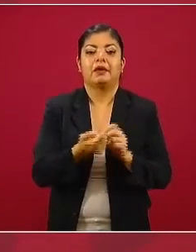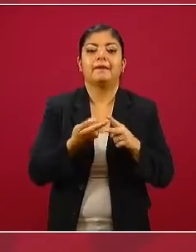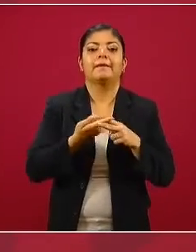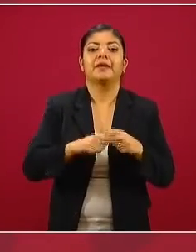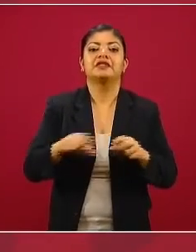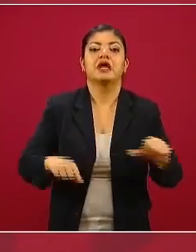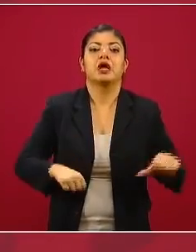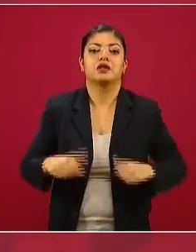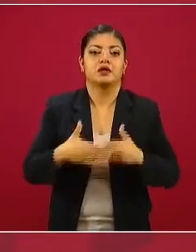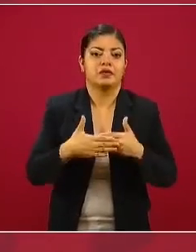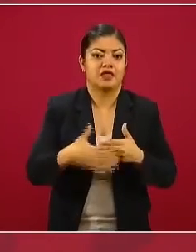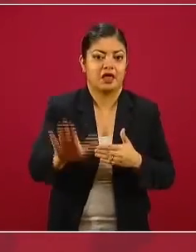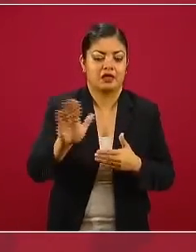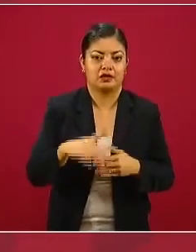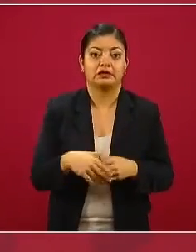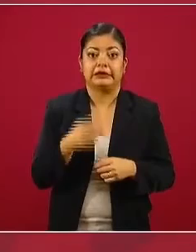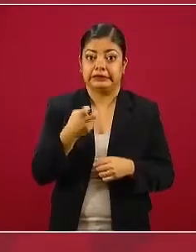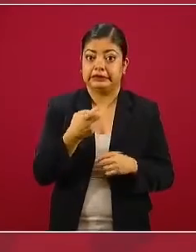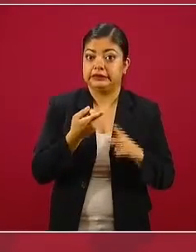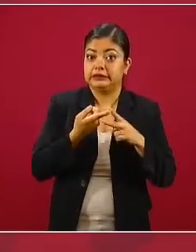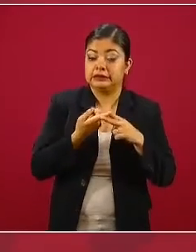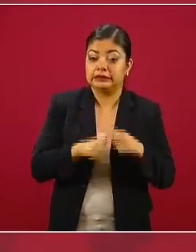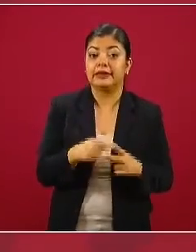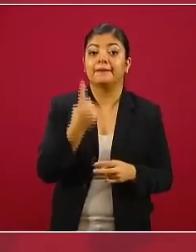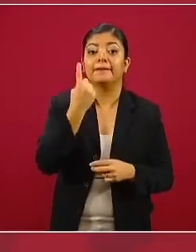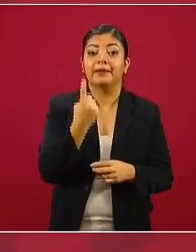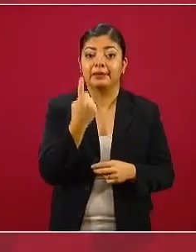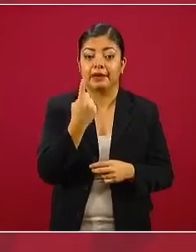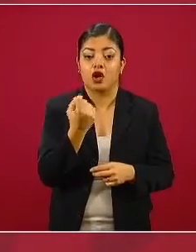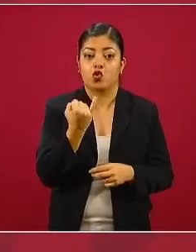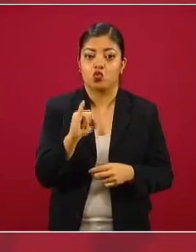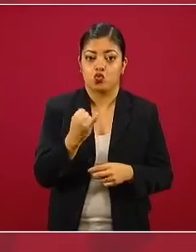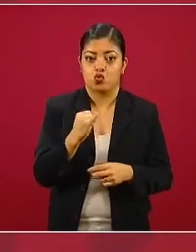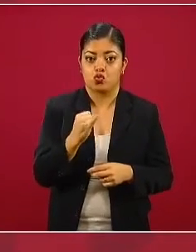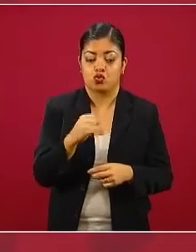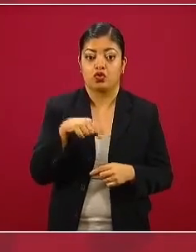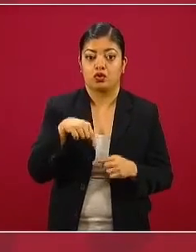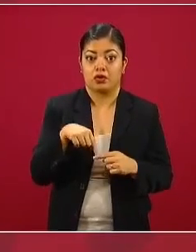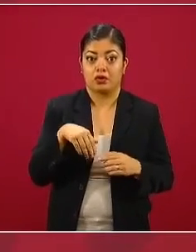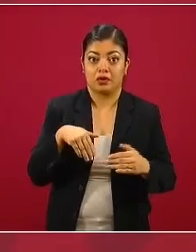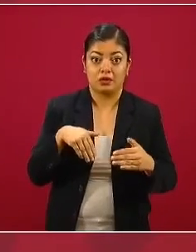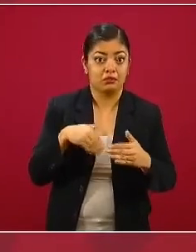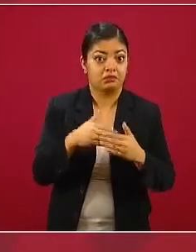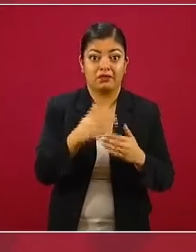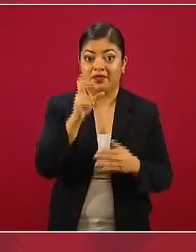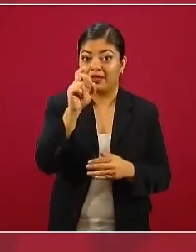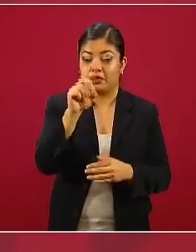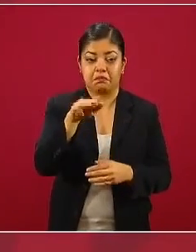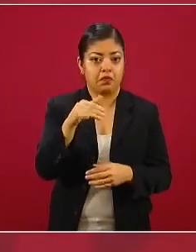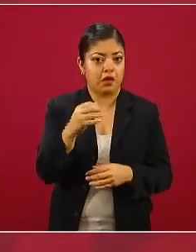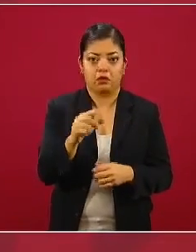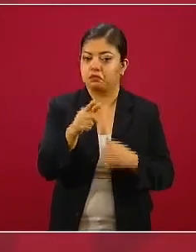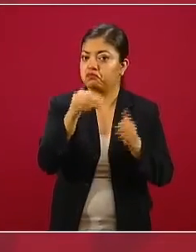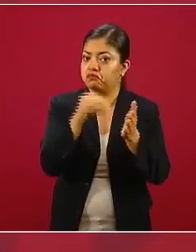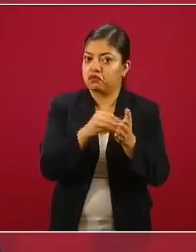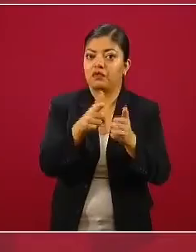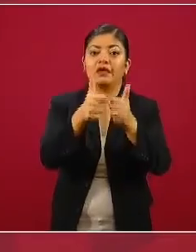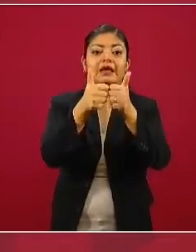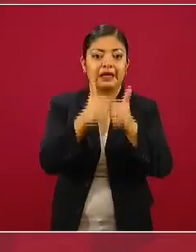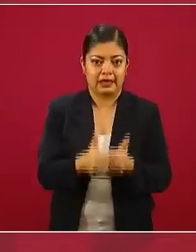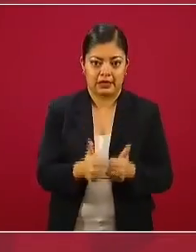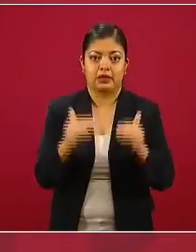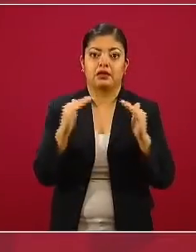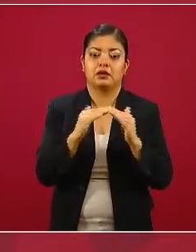públicas. Esto a partir del primero de junio, de aquí al 30 de mayo, seguimos todavía, quédate en casa,